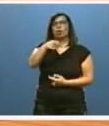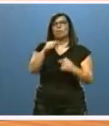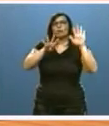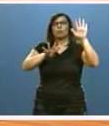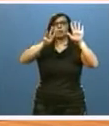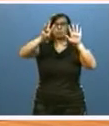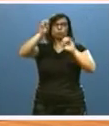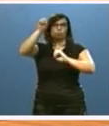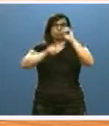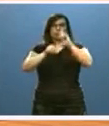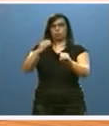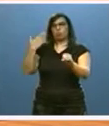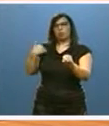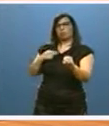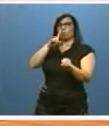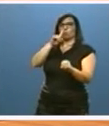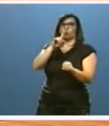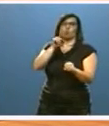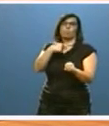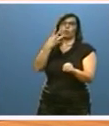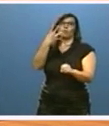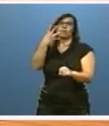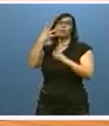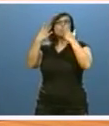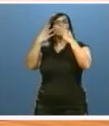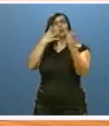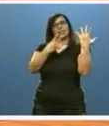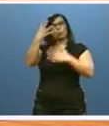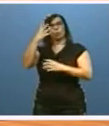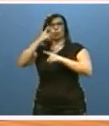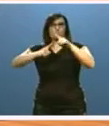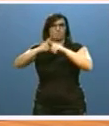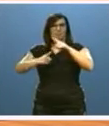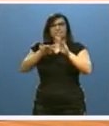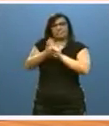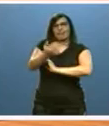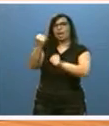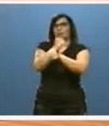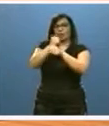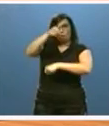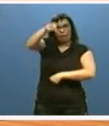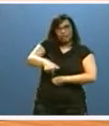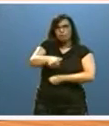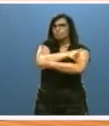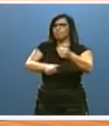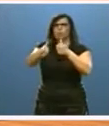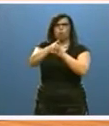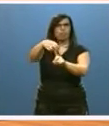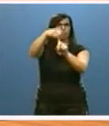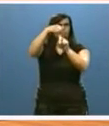% frente al 1,94% media, algo que certifica que el empleo es aquí la gran prioridad.